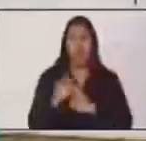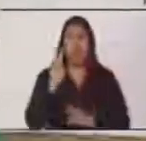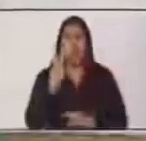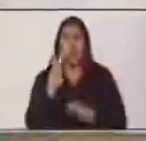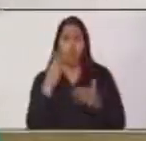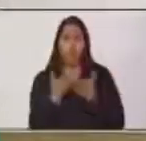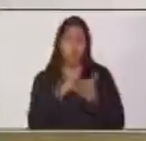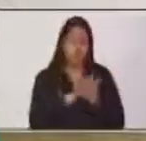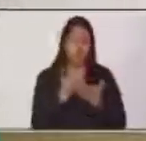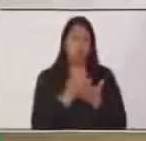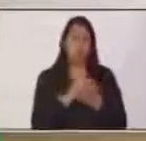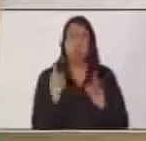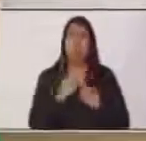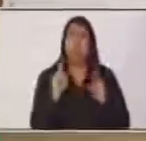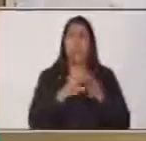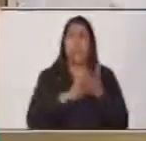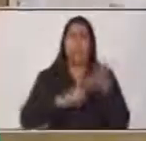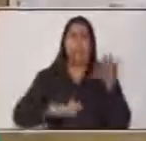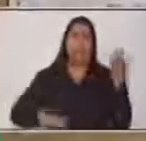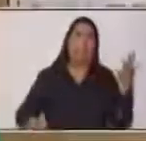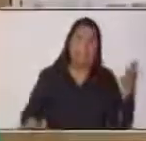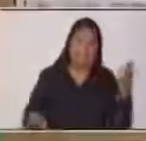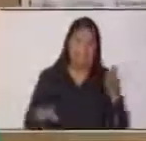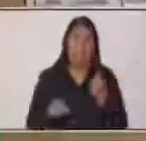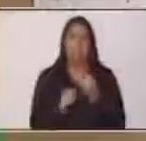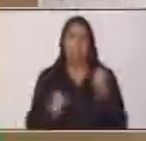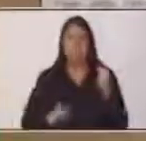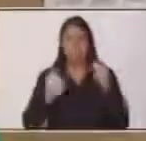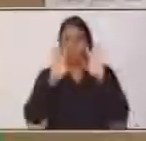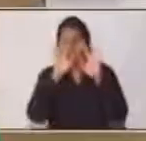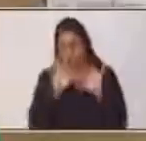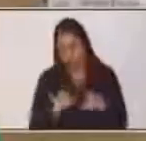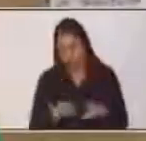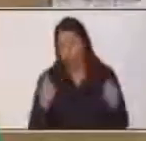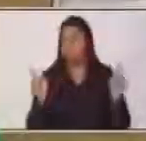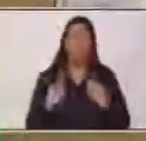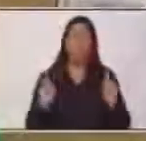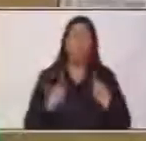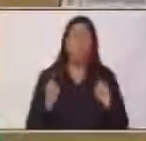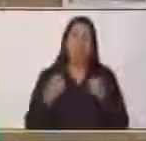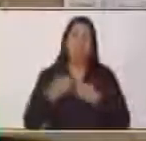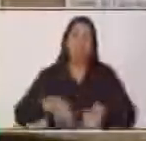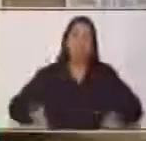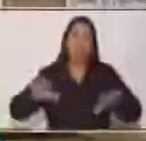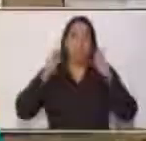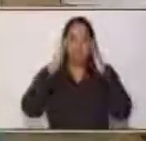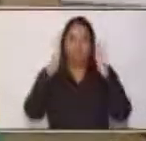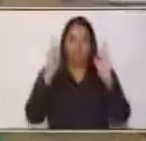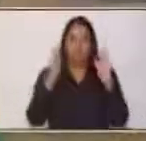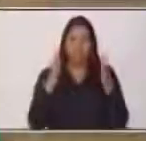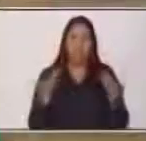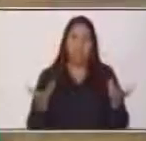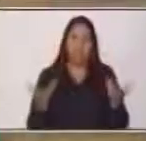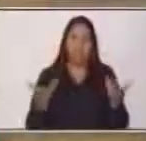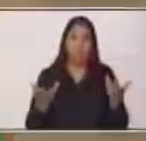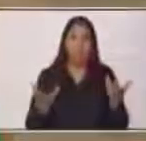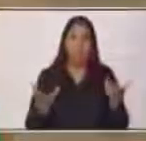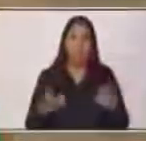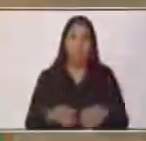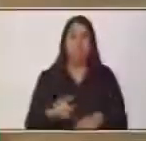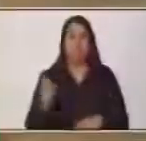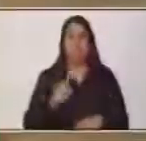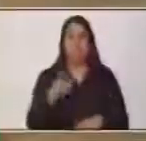extenso, porque si no, se pierde la finalidad y se pierde la atención de lo que, de alguna manera, el texto